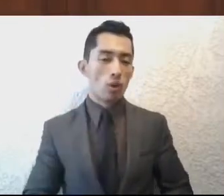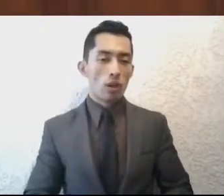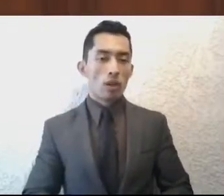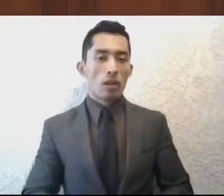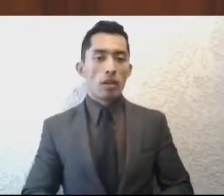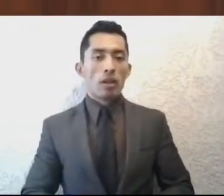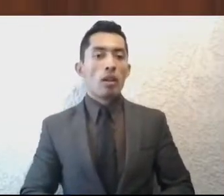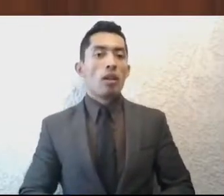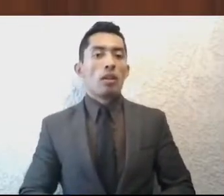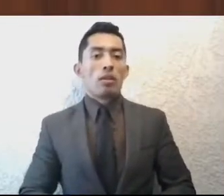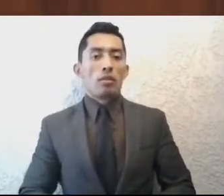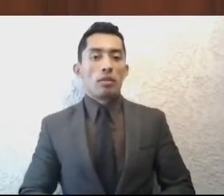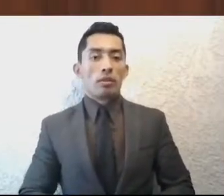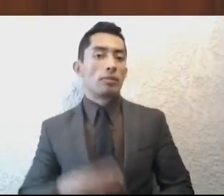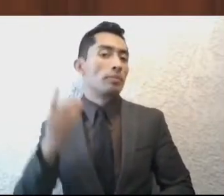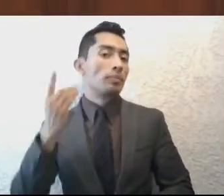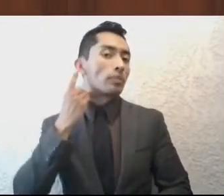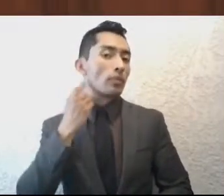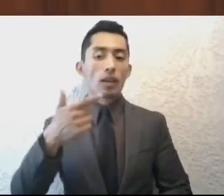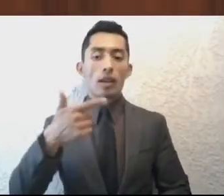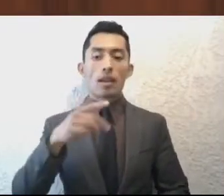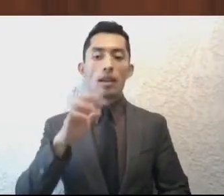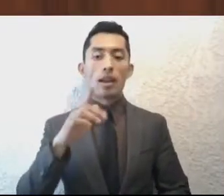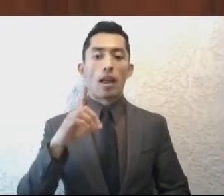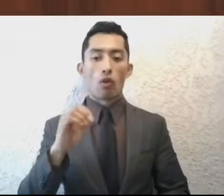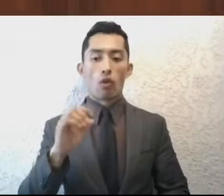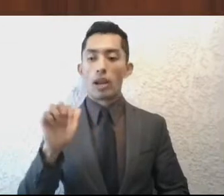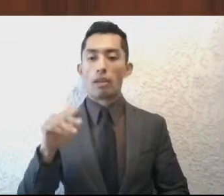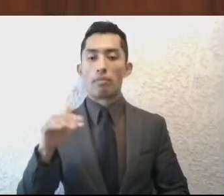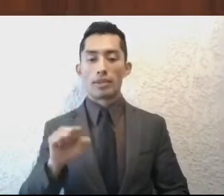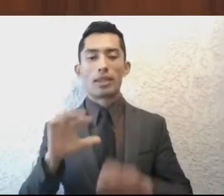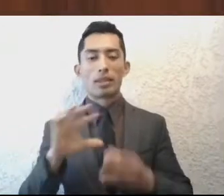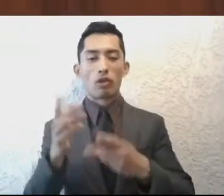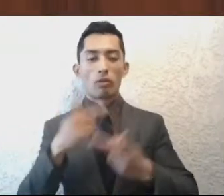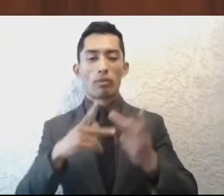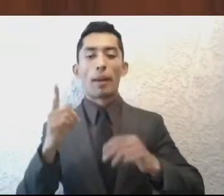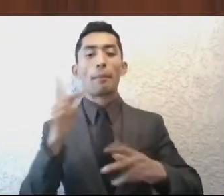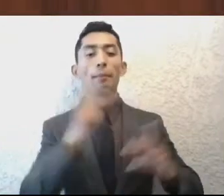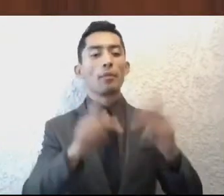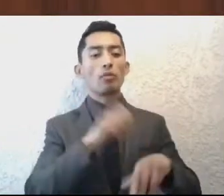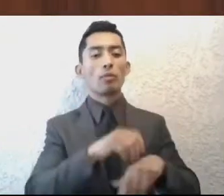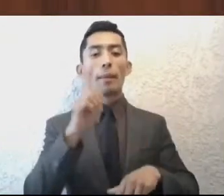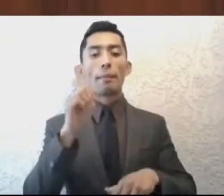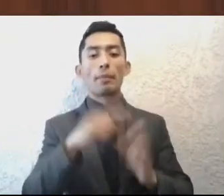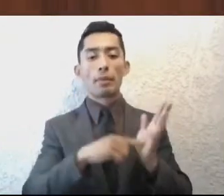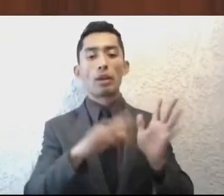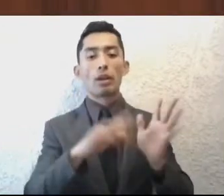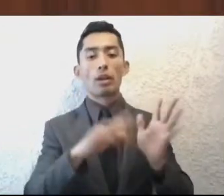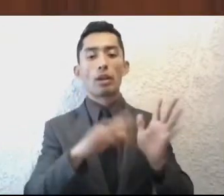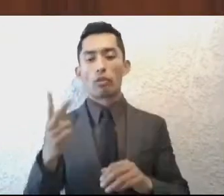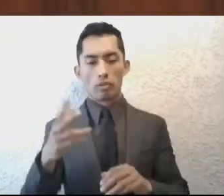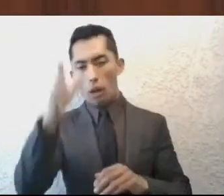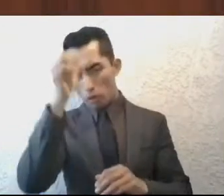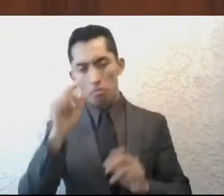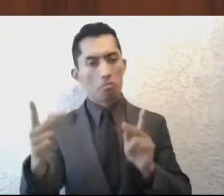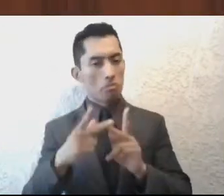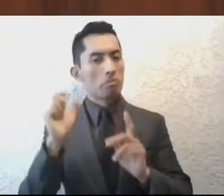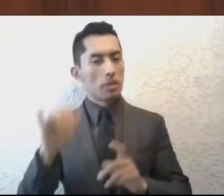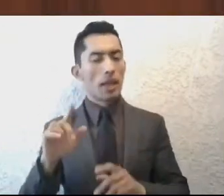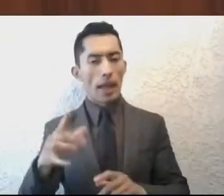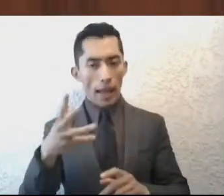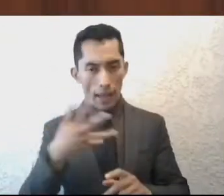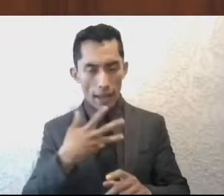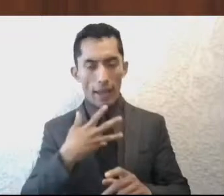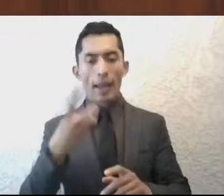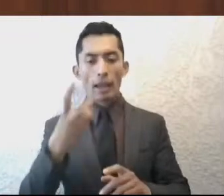Diputado Gerardo Lamas, respecto del fideicomiso de 1928, yo coincido, todos estos instrumentos y herramientas